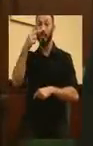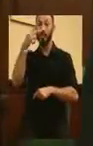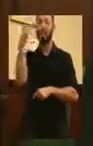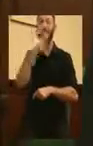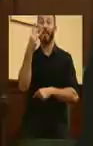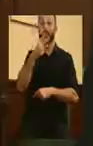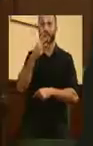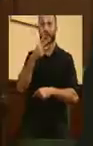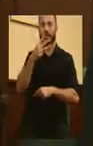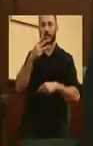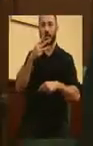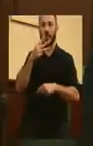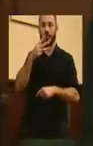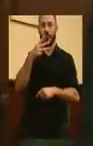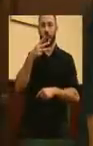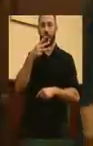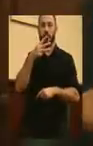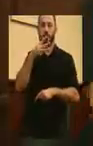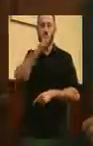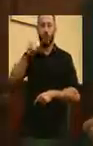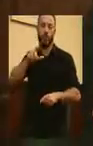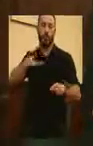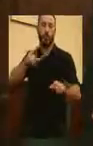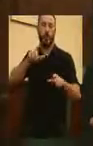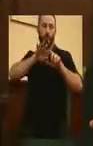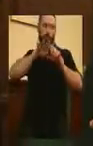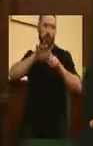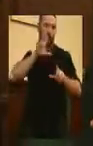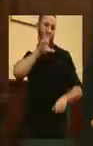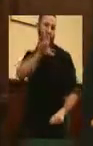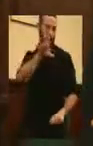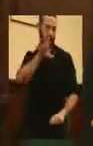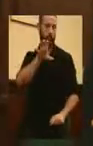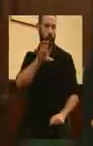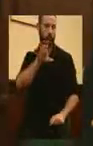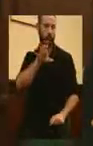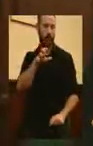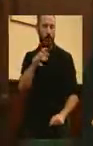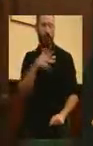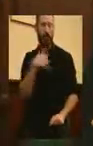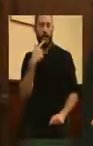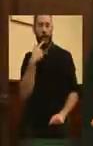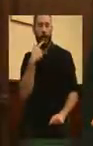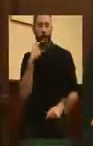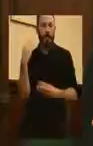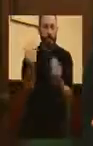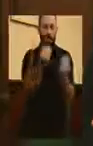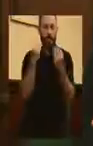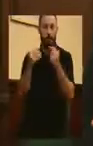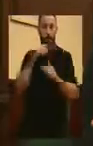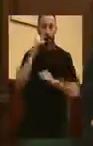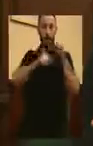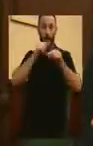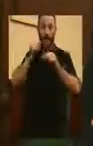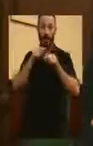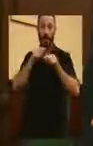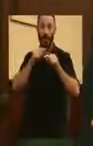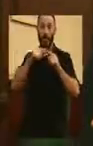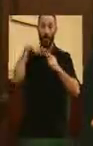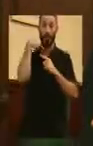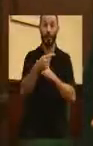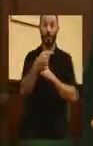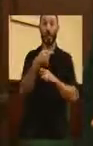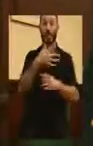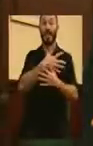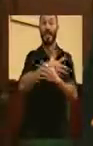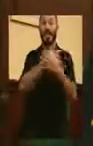habitantes del país. Se estima que esta contaminación causa cada año más de 17.000 muertes